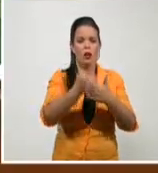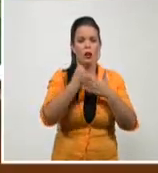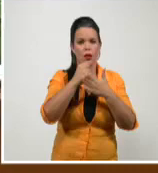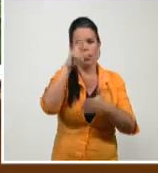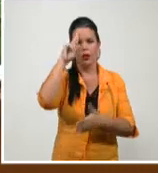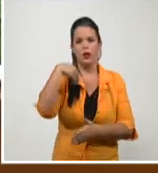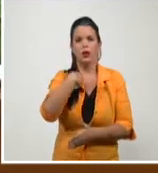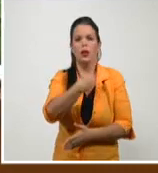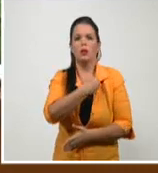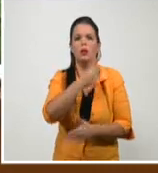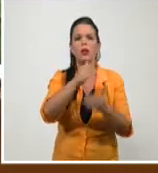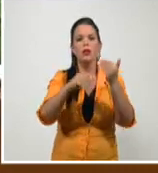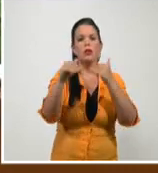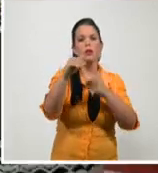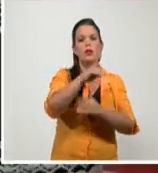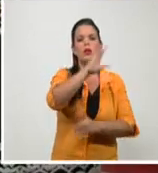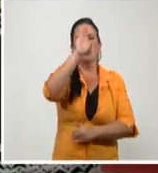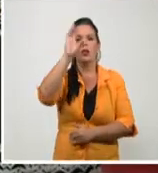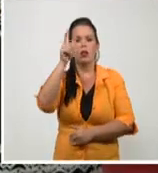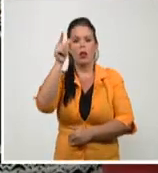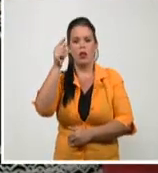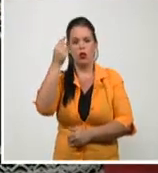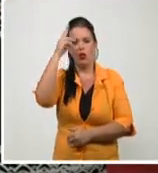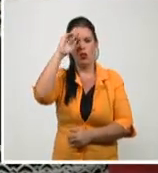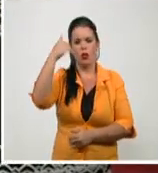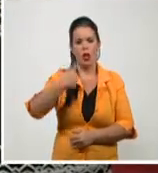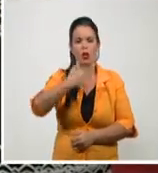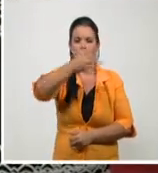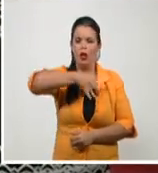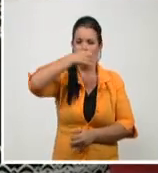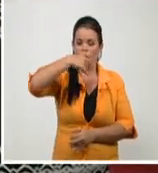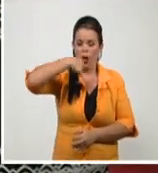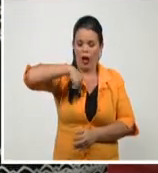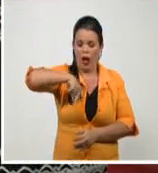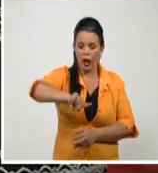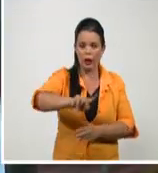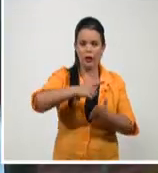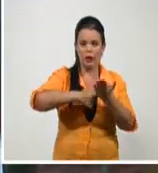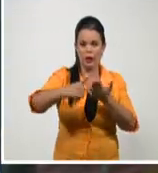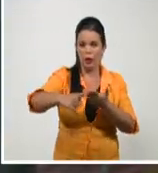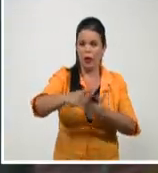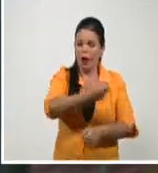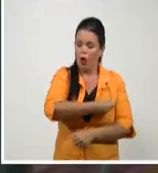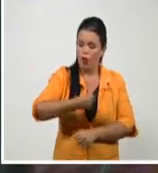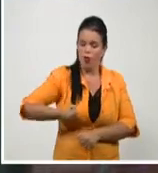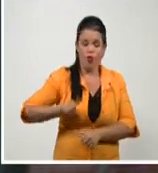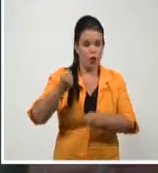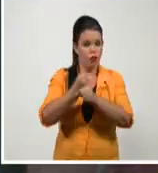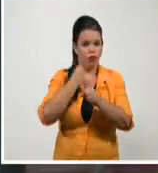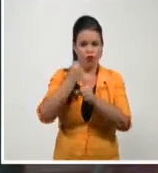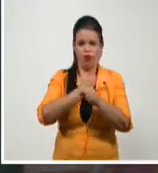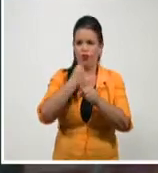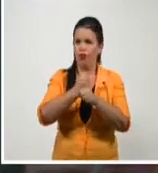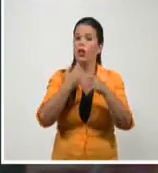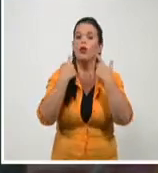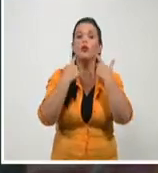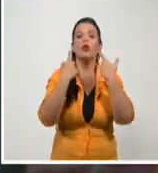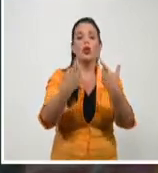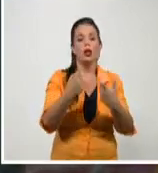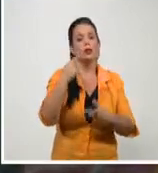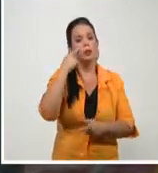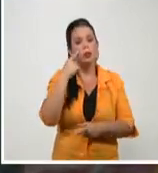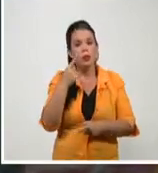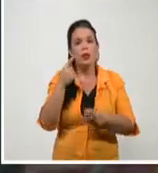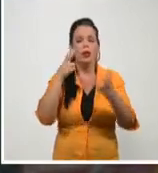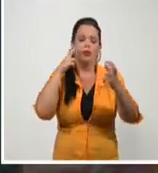Ministerio de Salud Pública, explicó que esta semana será de esfuerzo total para avanzar con todas las muestras para PCR atrasadas